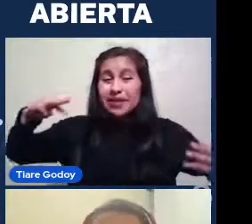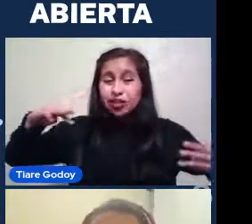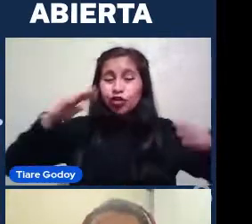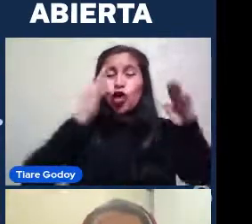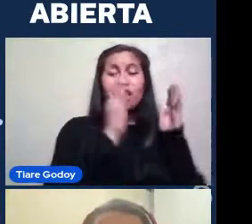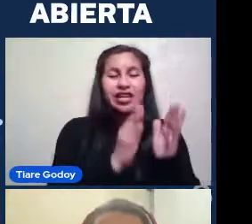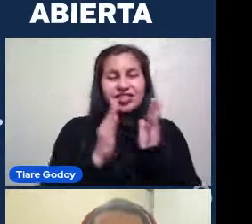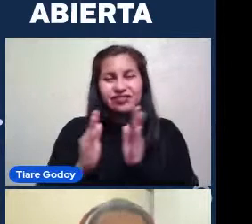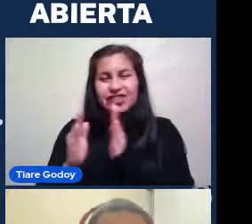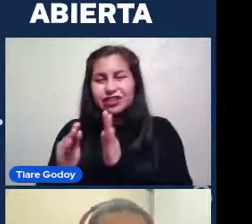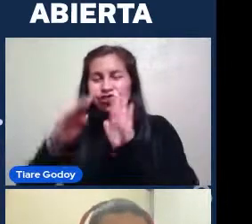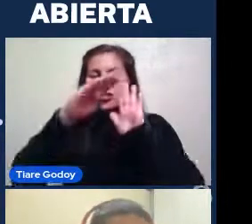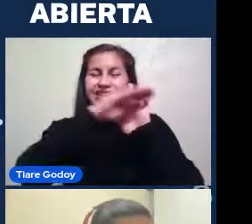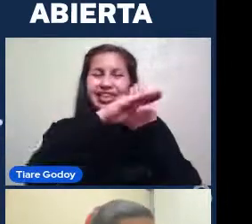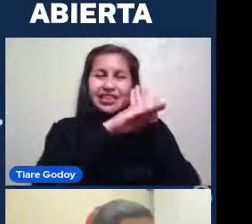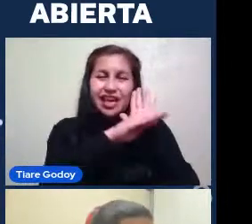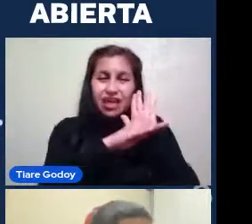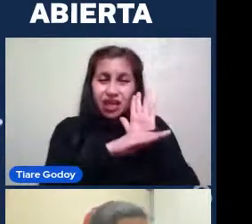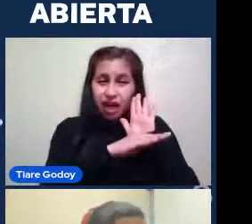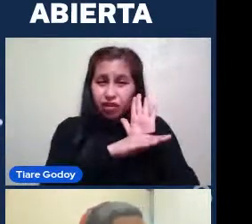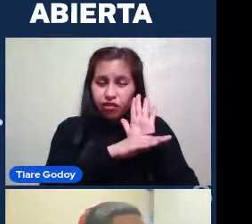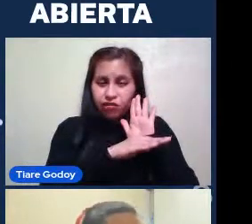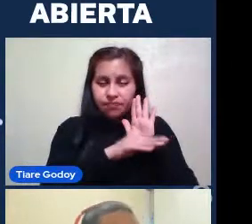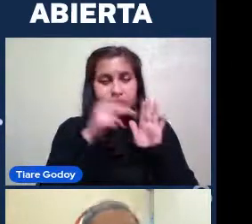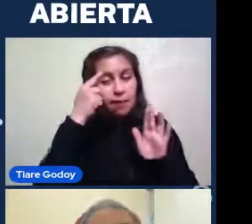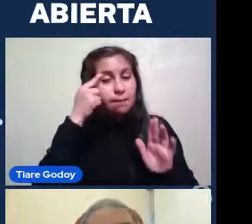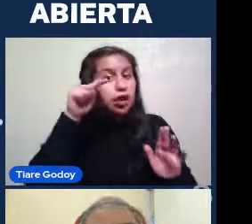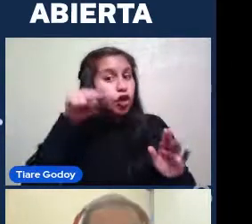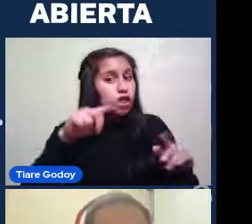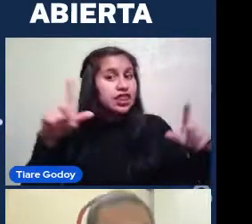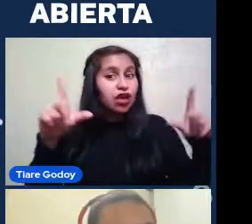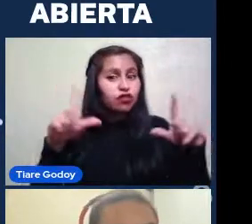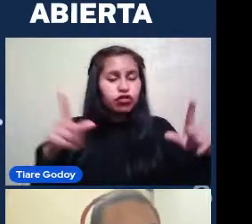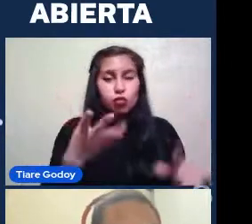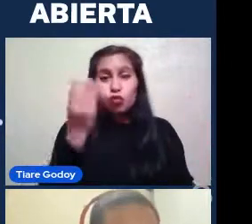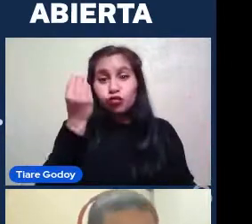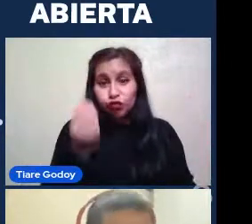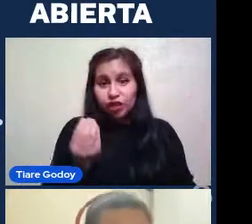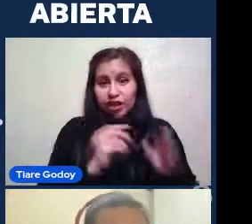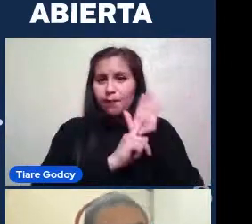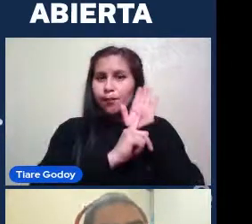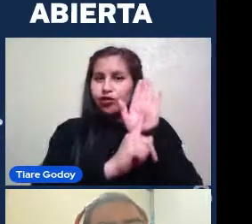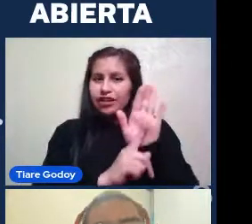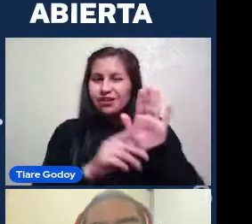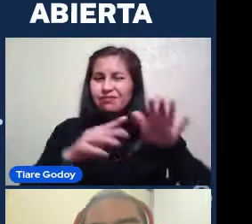poco Más detallados Pero este Es súper bueno Para mostrar Cuáles son Los grandes Tipos